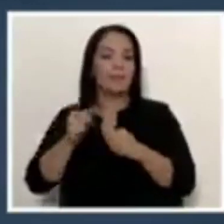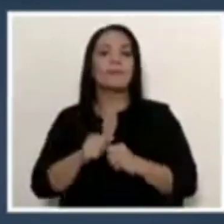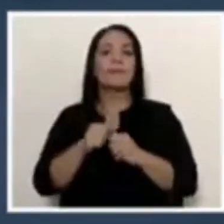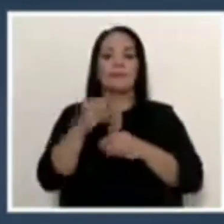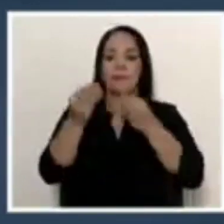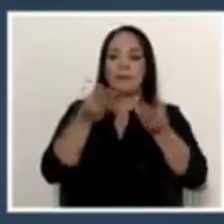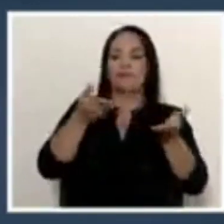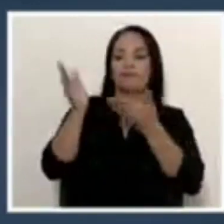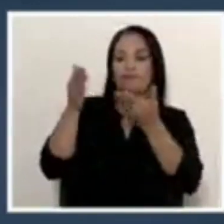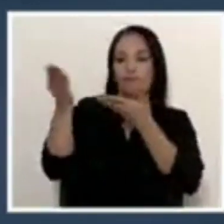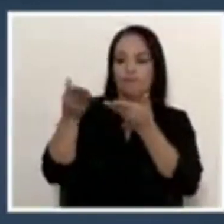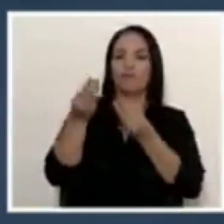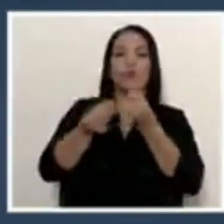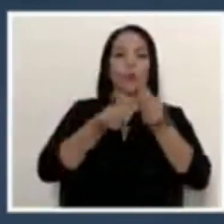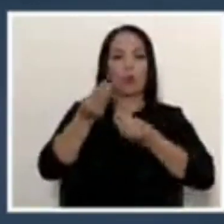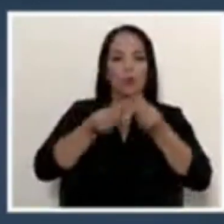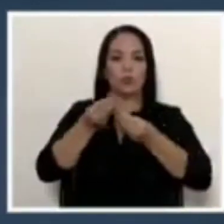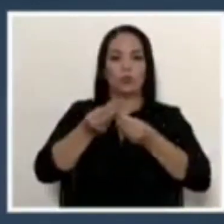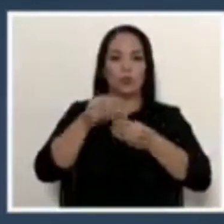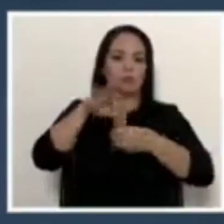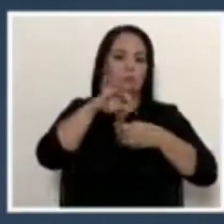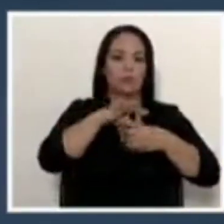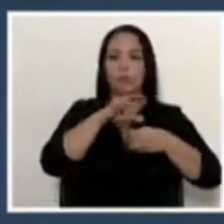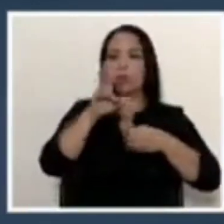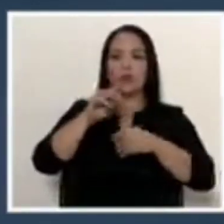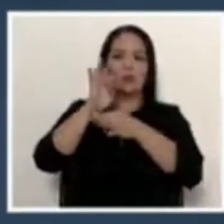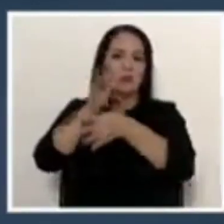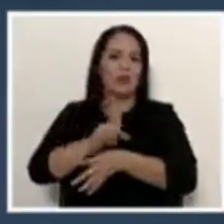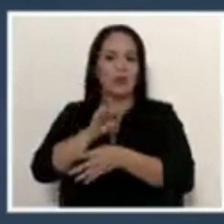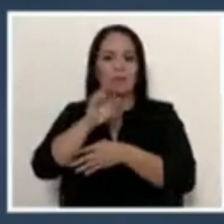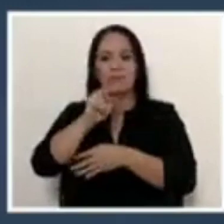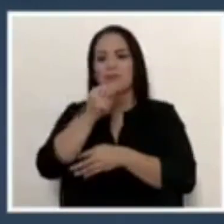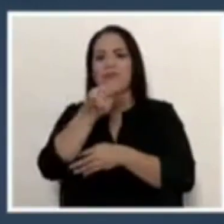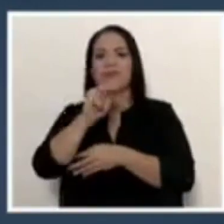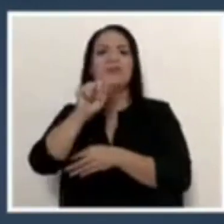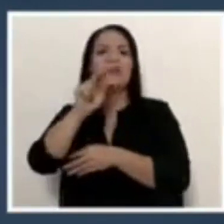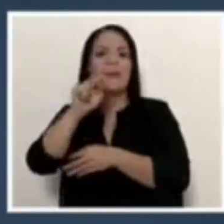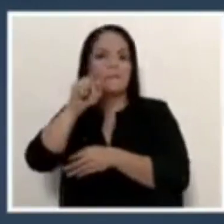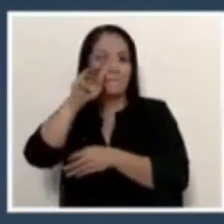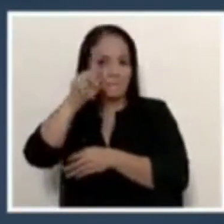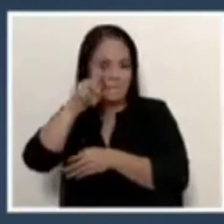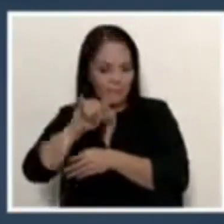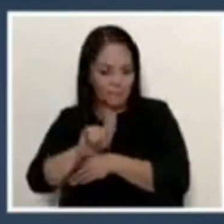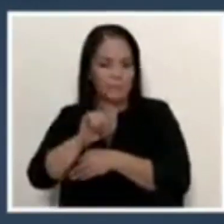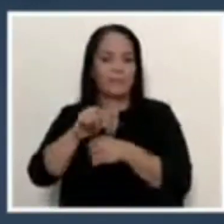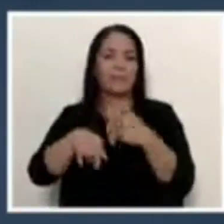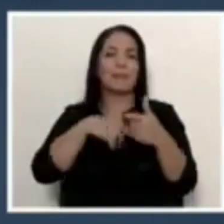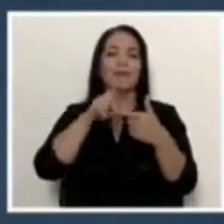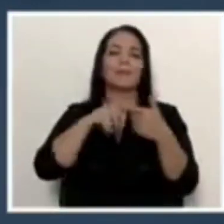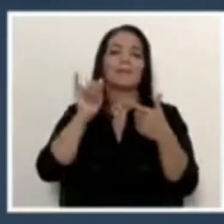exportaciones en productos agrícolas no tradicionales, como ñampí, como también